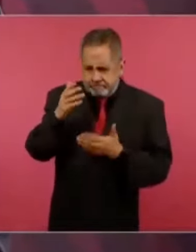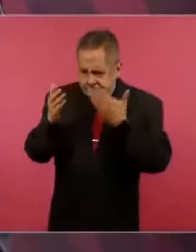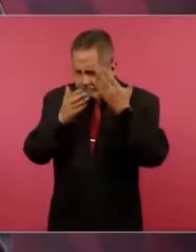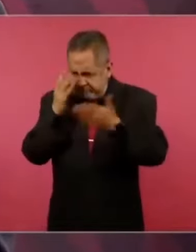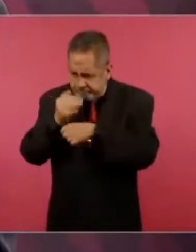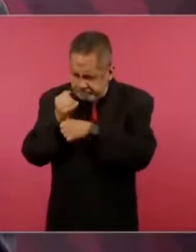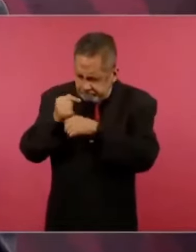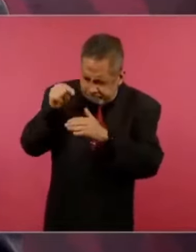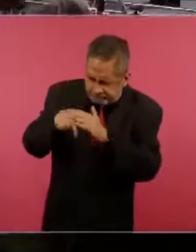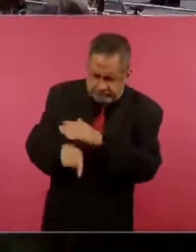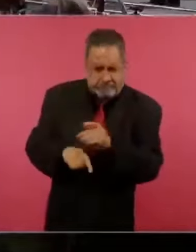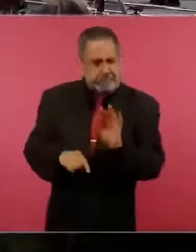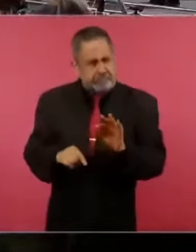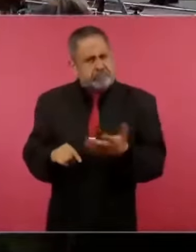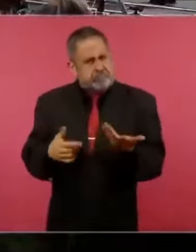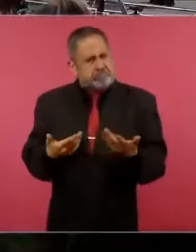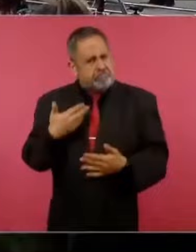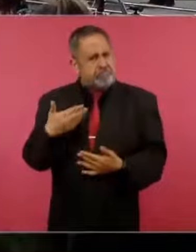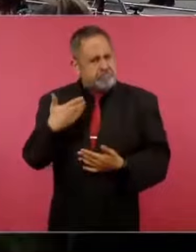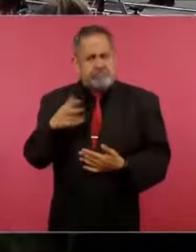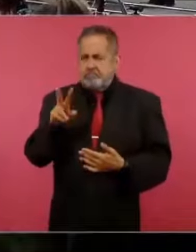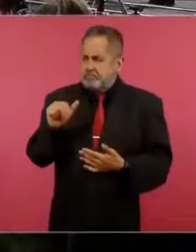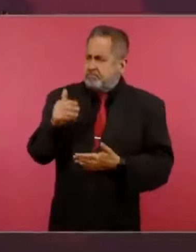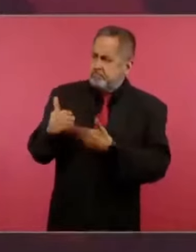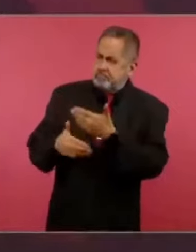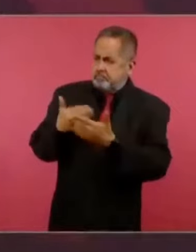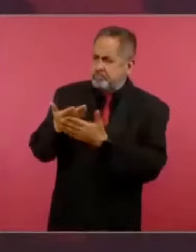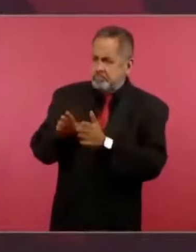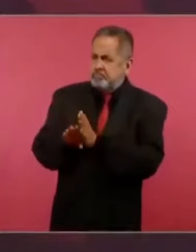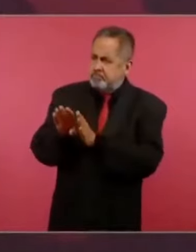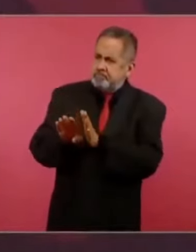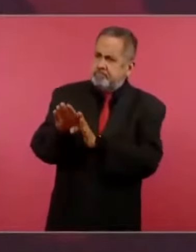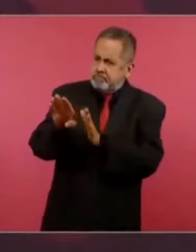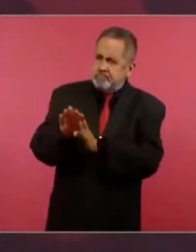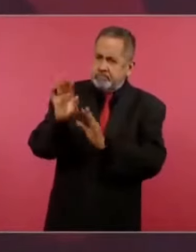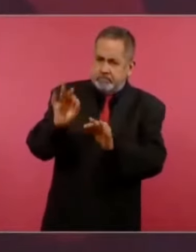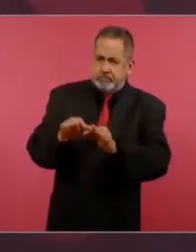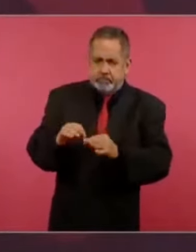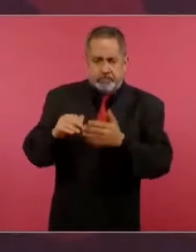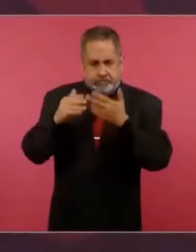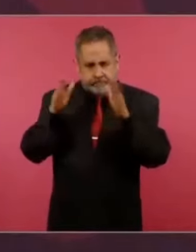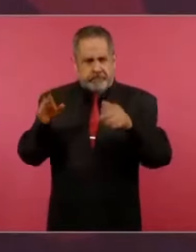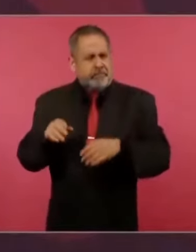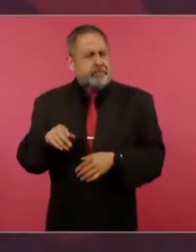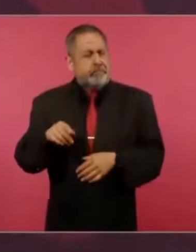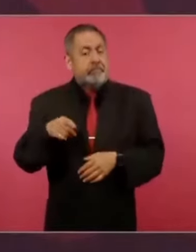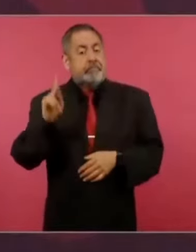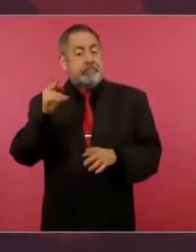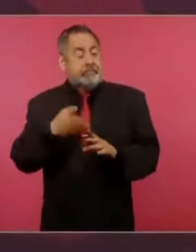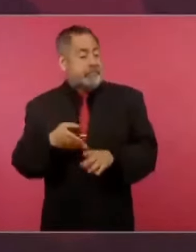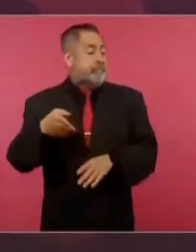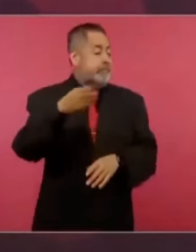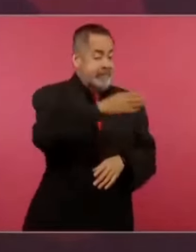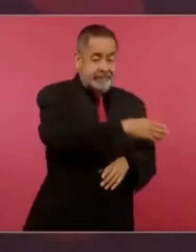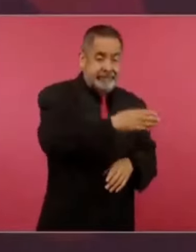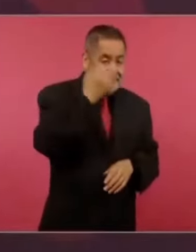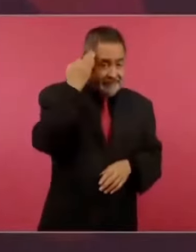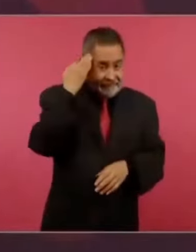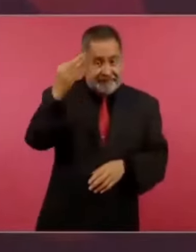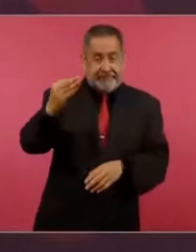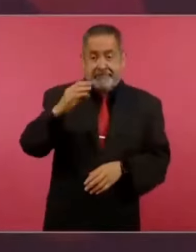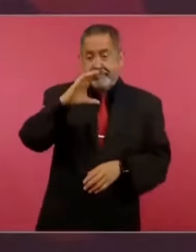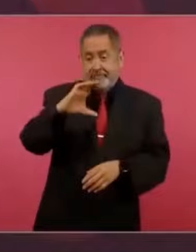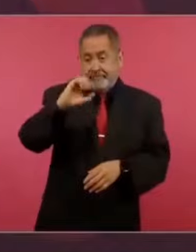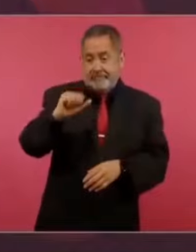ahí van hacia adelante, pero que se formó en la época de Salinas. Y